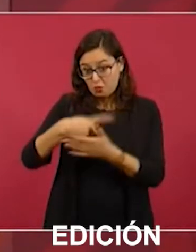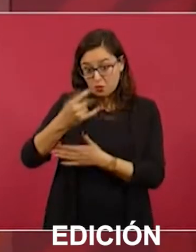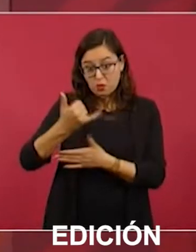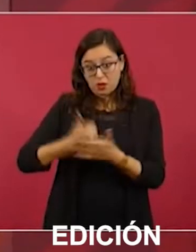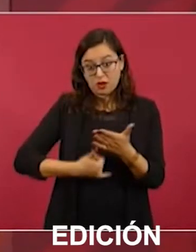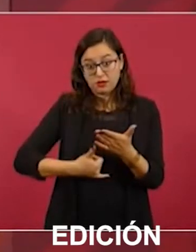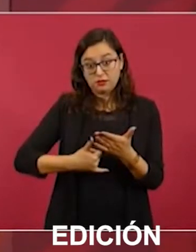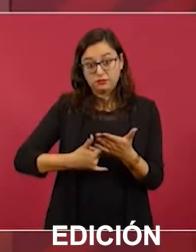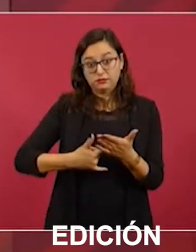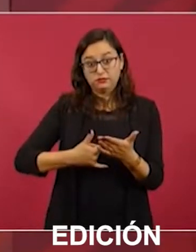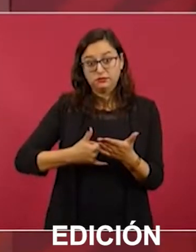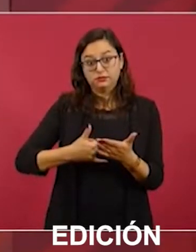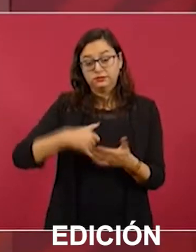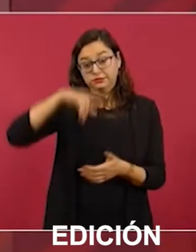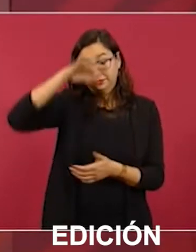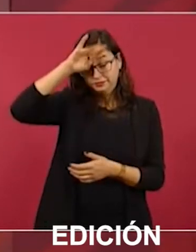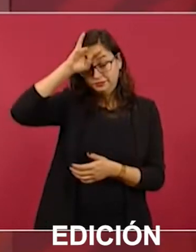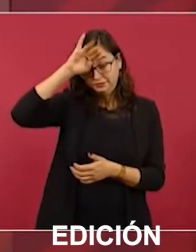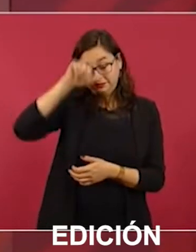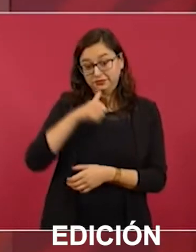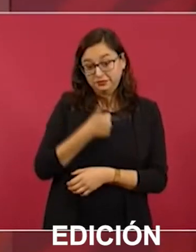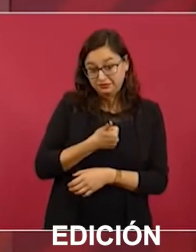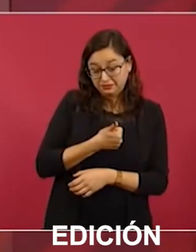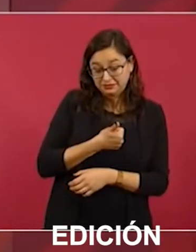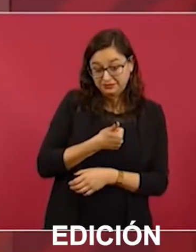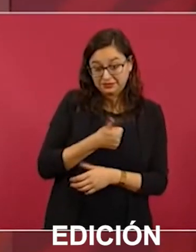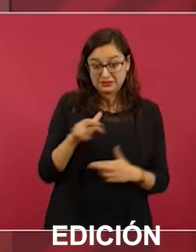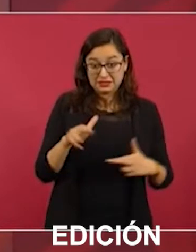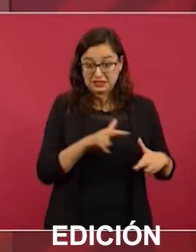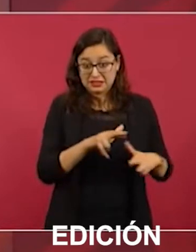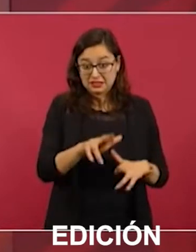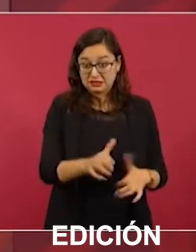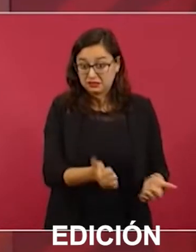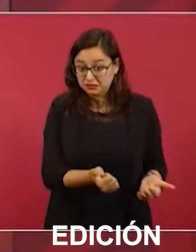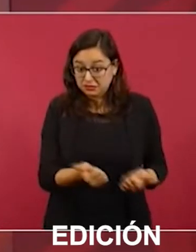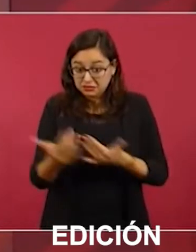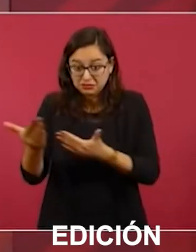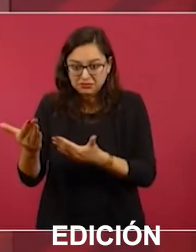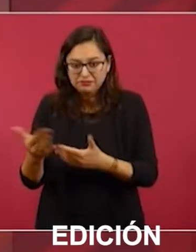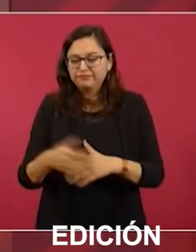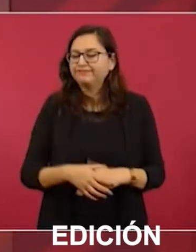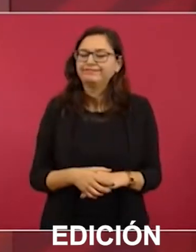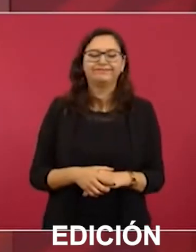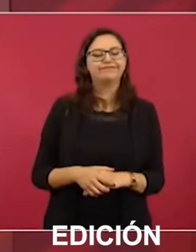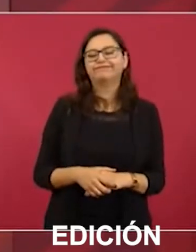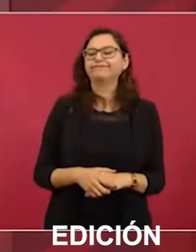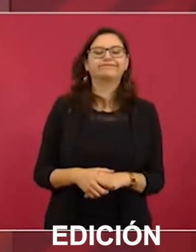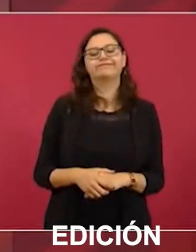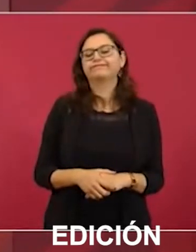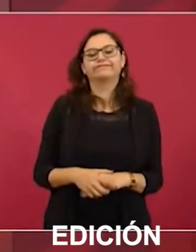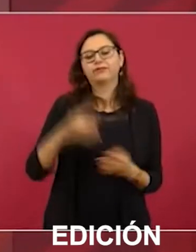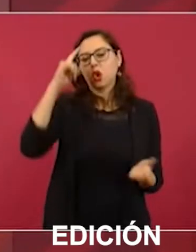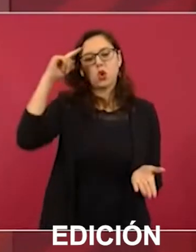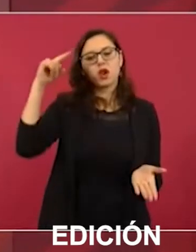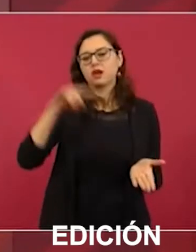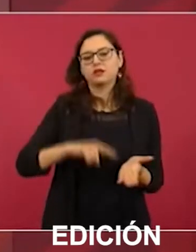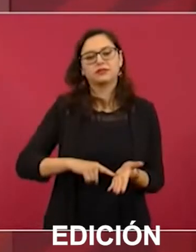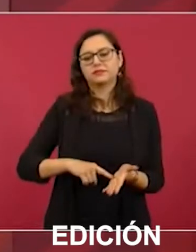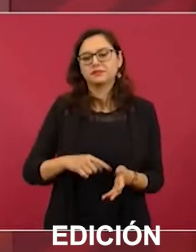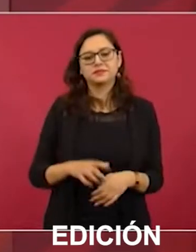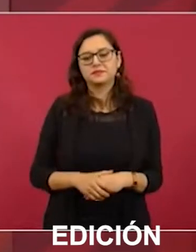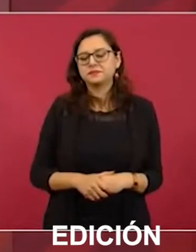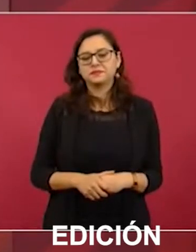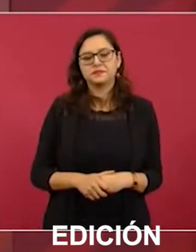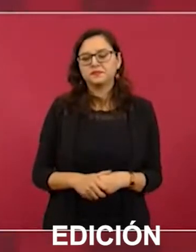del PANUCO pueda revivir. O sea, ya sería